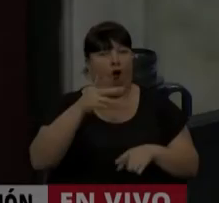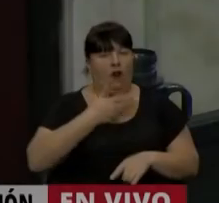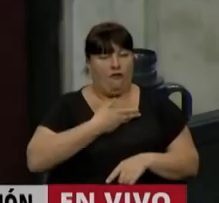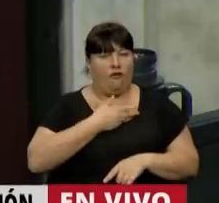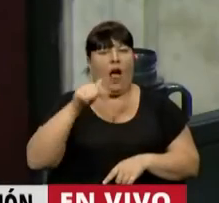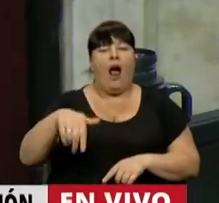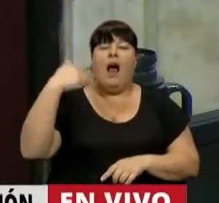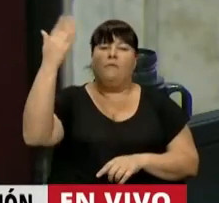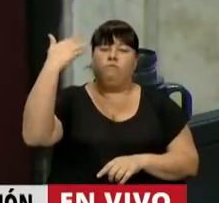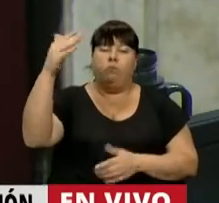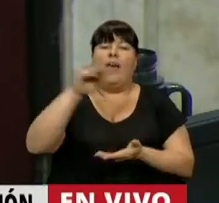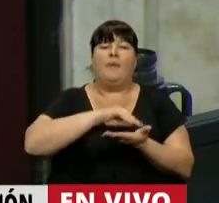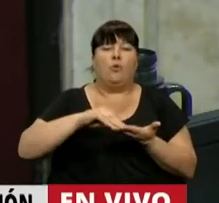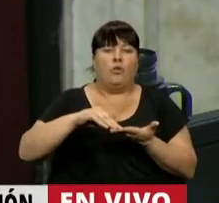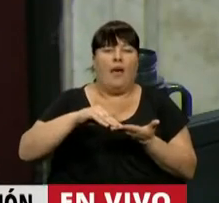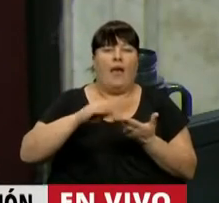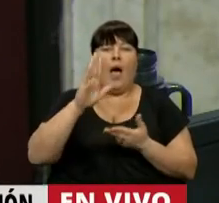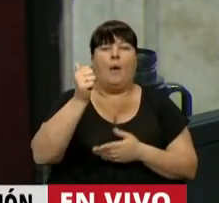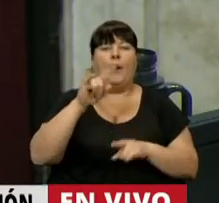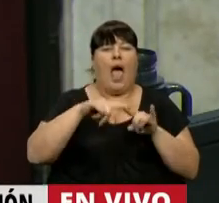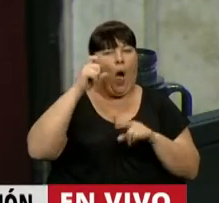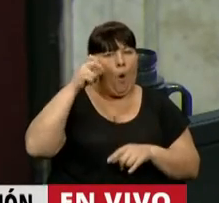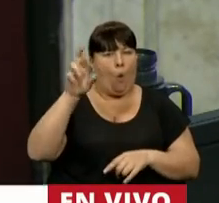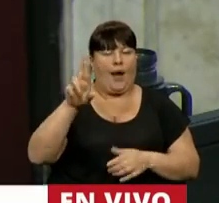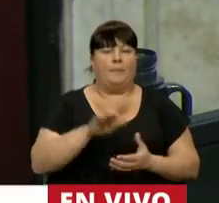En el uso de la palabra, la diputada Mara Brauer.